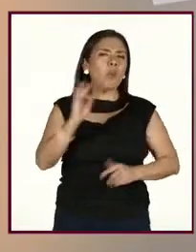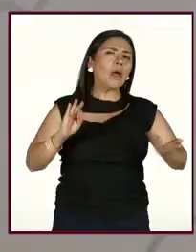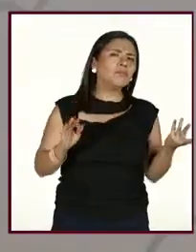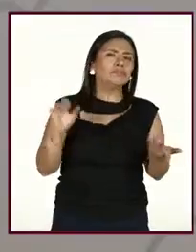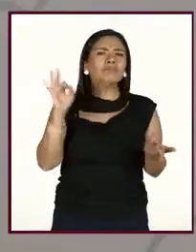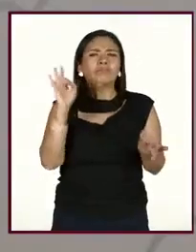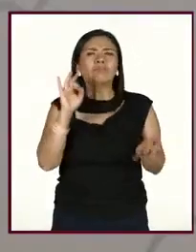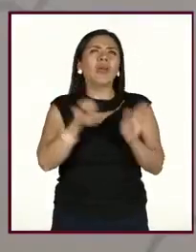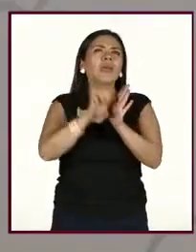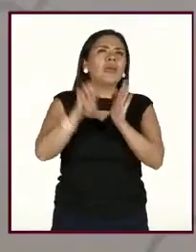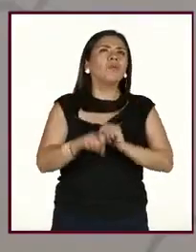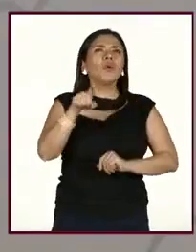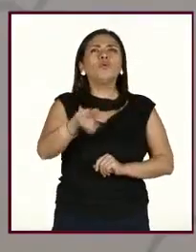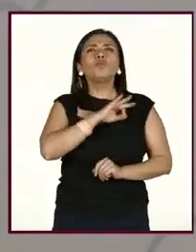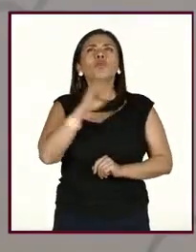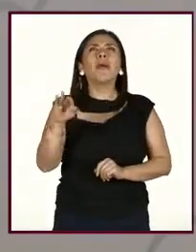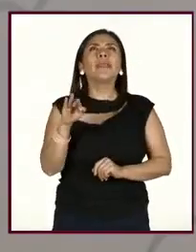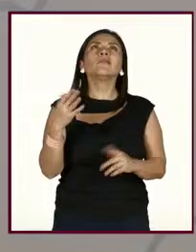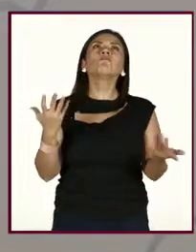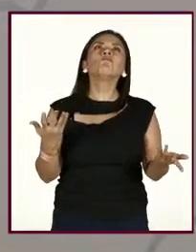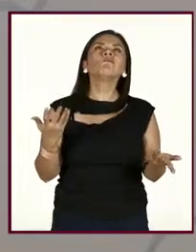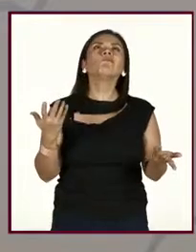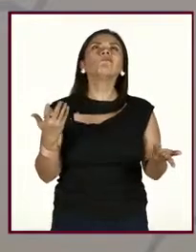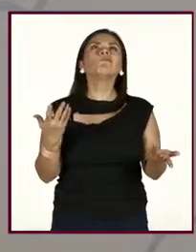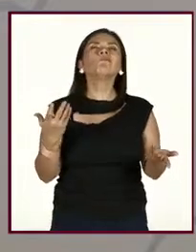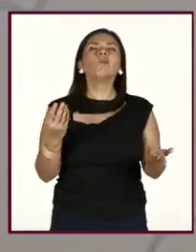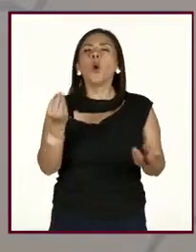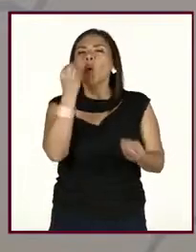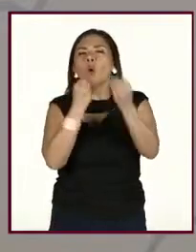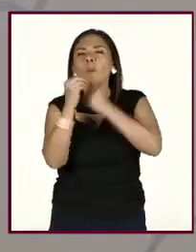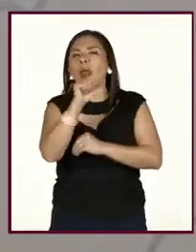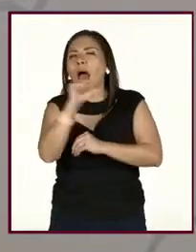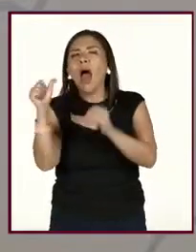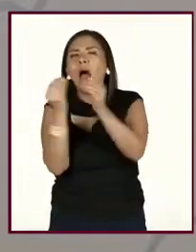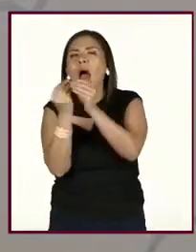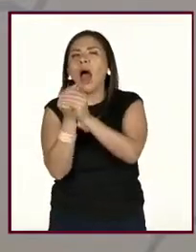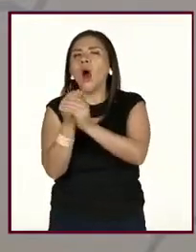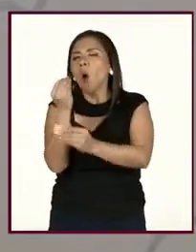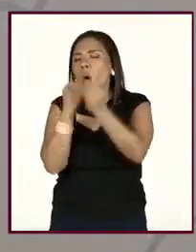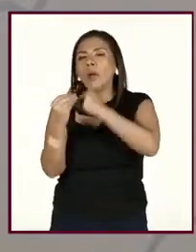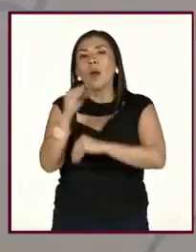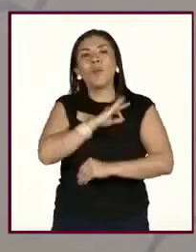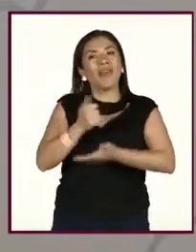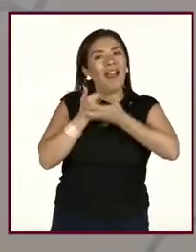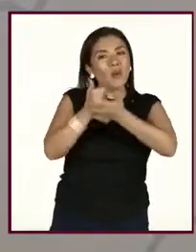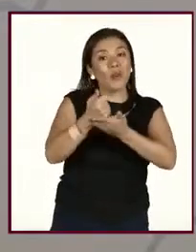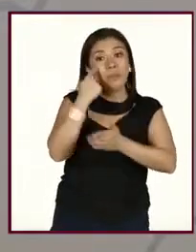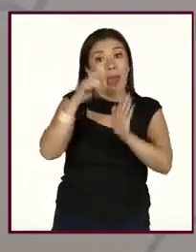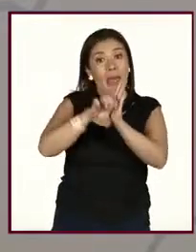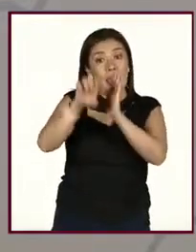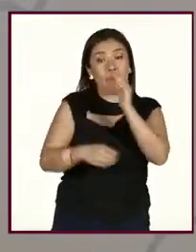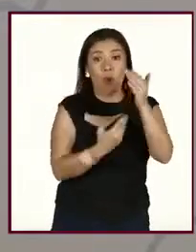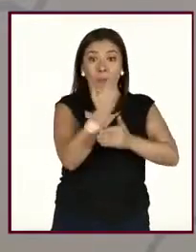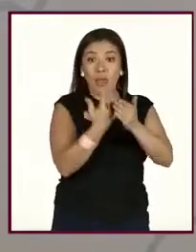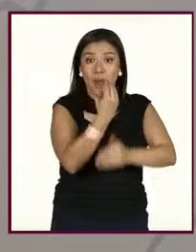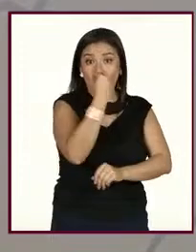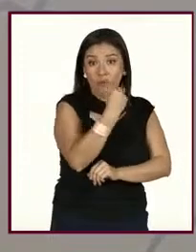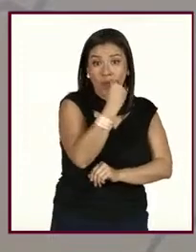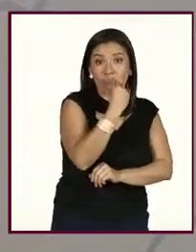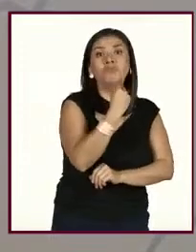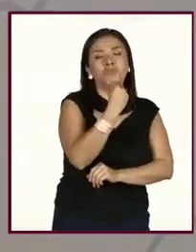mejor, empezar a incluir ciertos alimentos que nos van a ayudar. Por ejemplo, en el desayuno, pues,